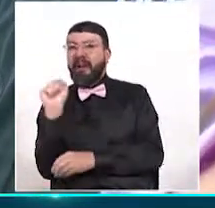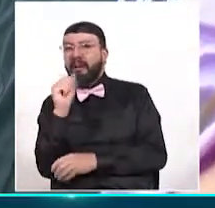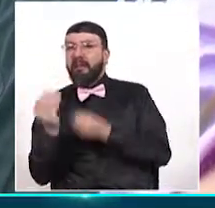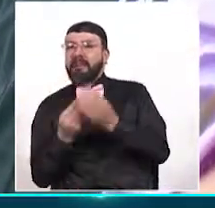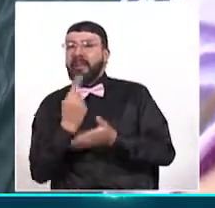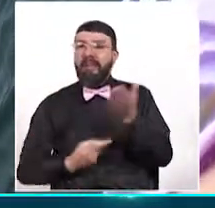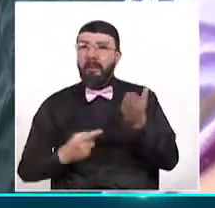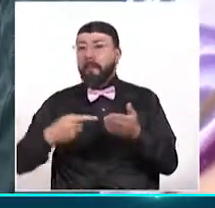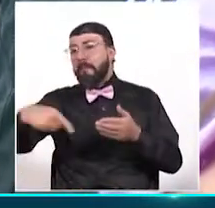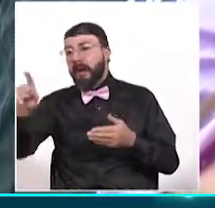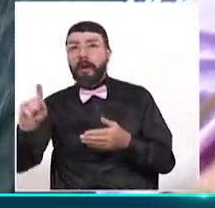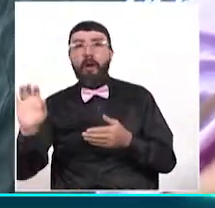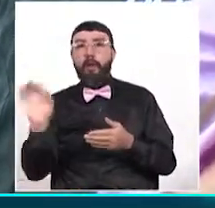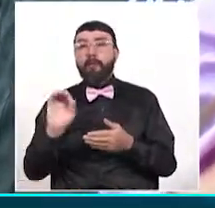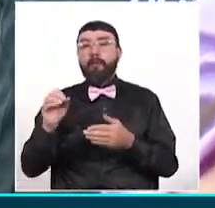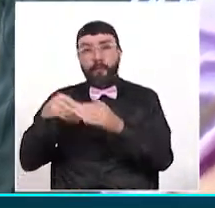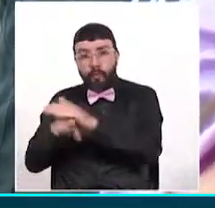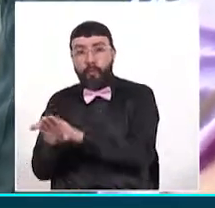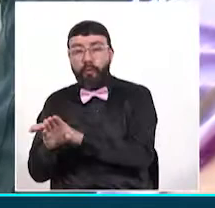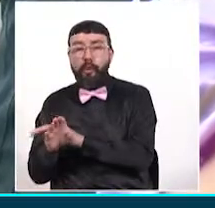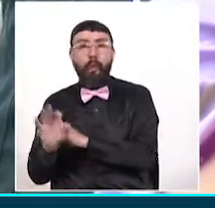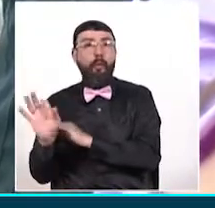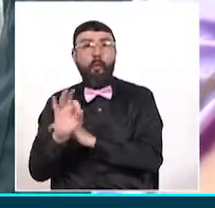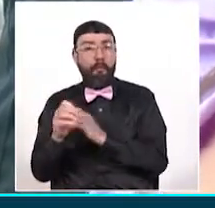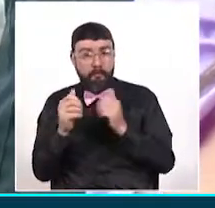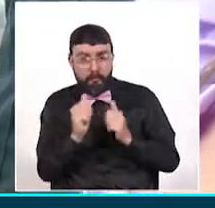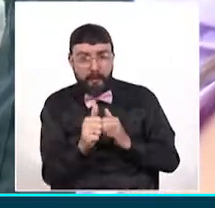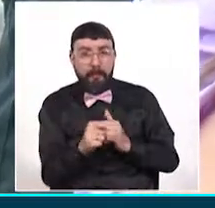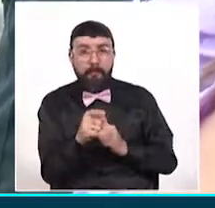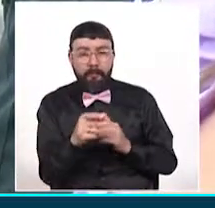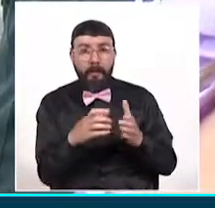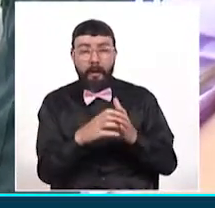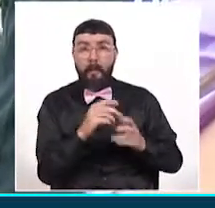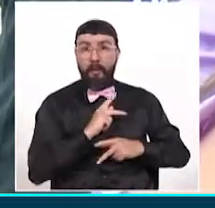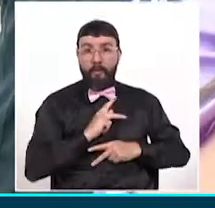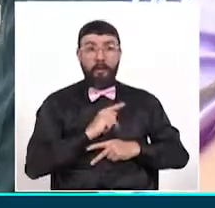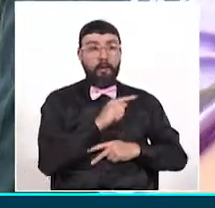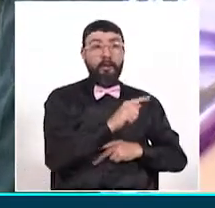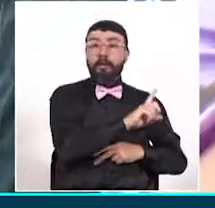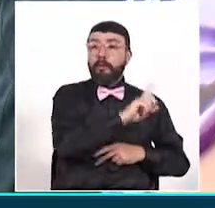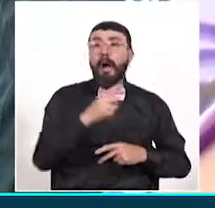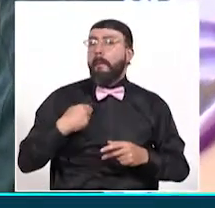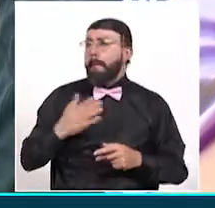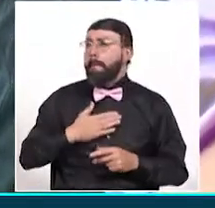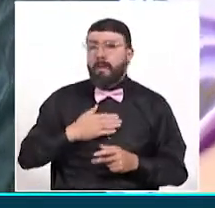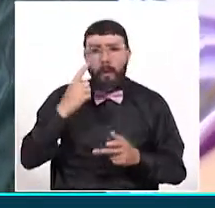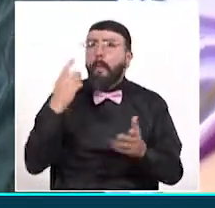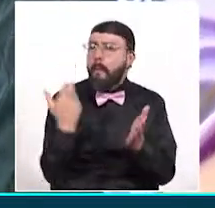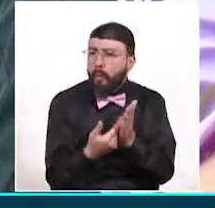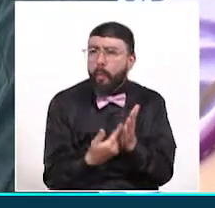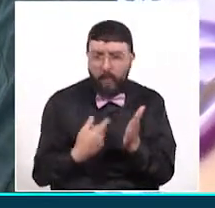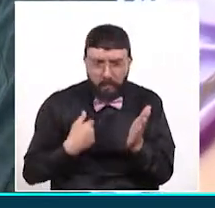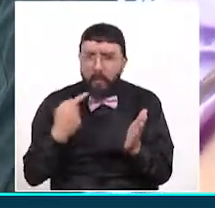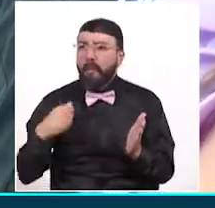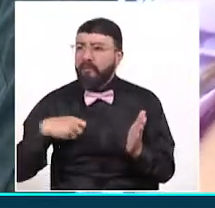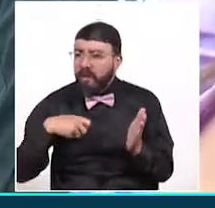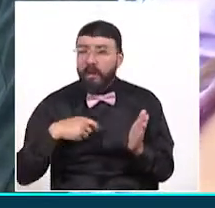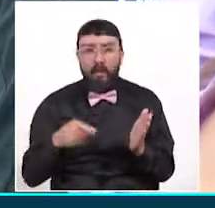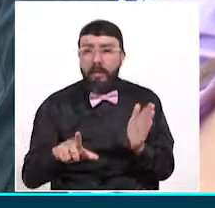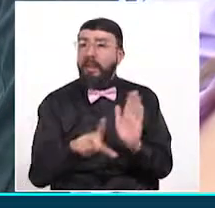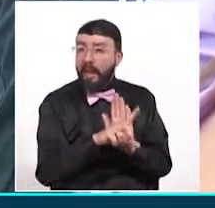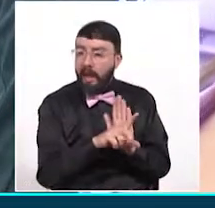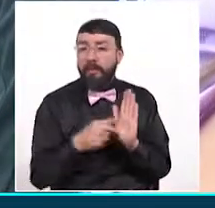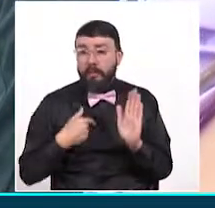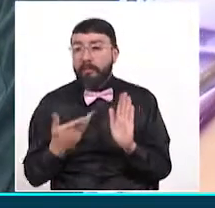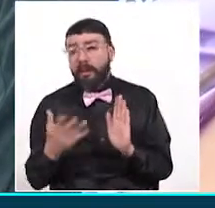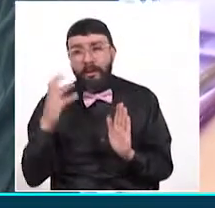Si lo envía a unos patios o por parte de los propietarios demuestran si efectivamente tiene el vehículo legalmente